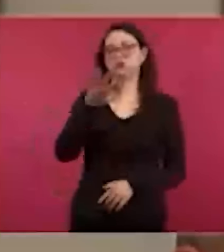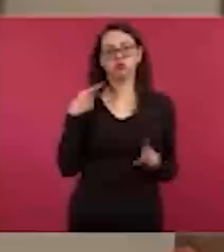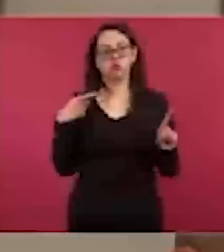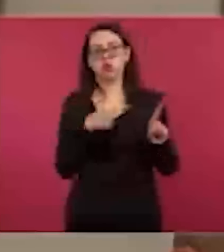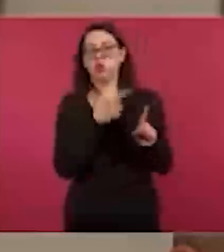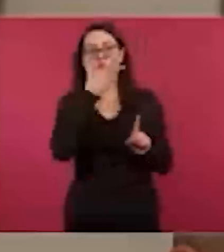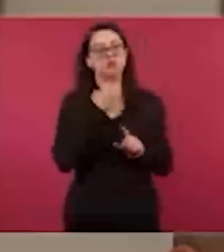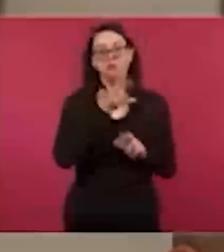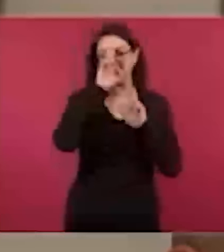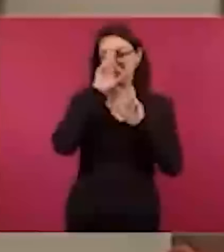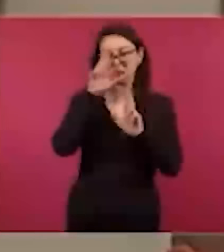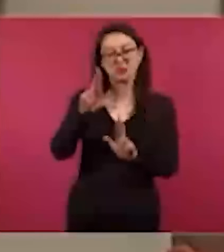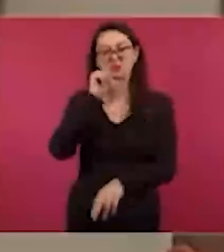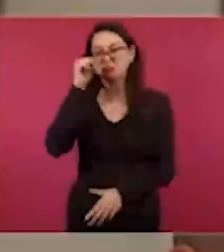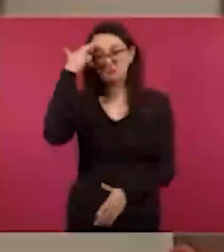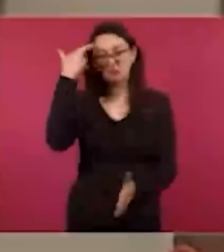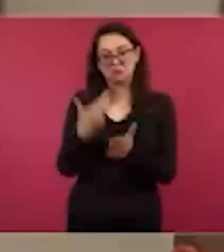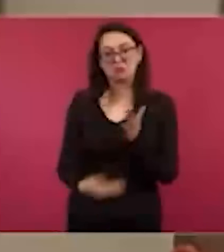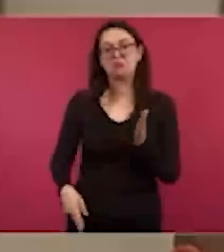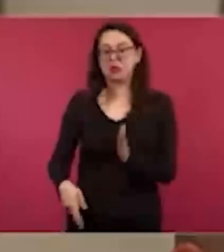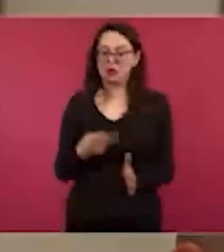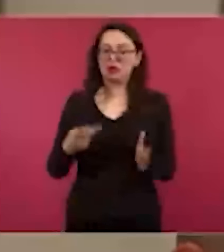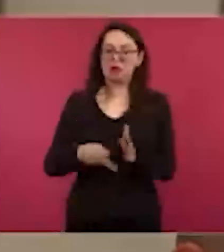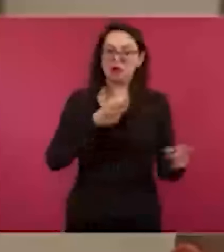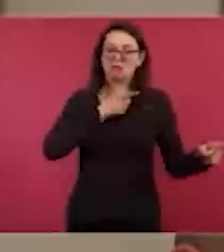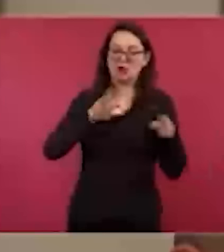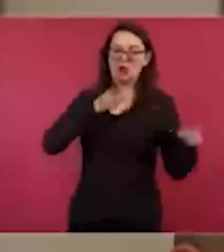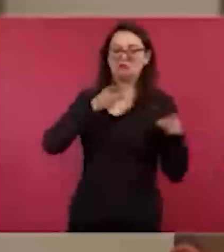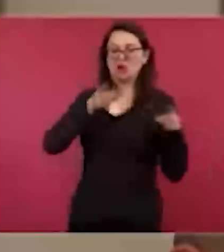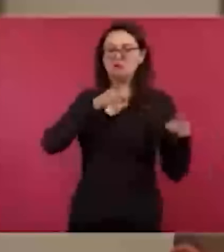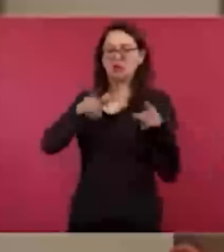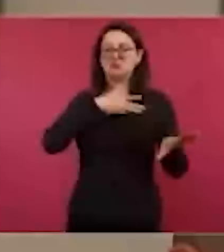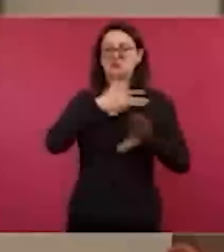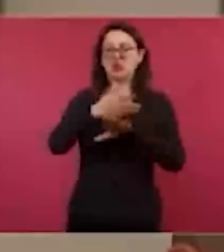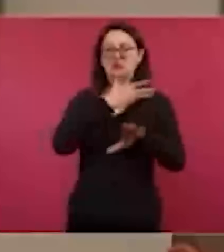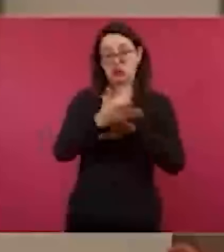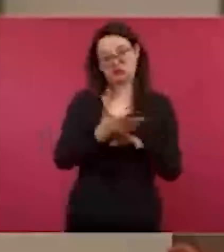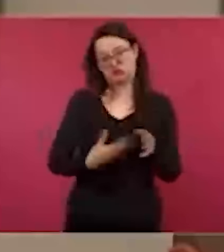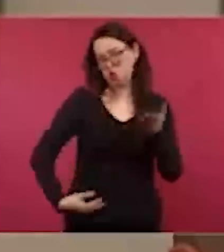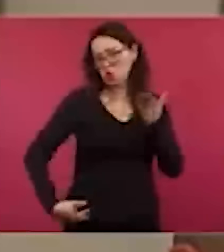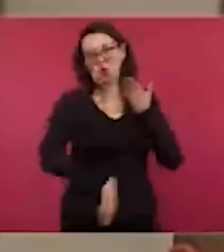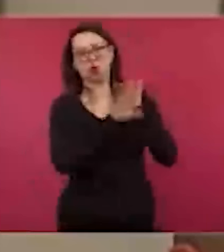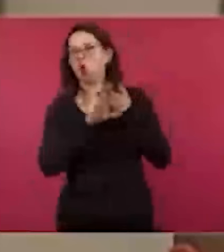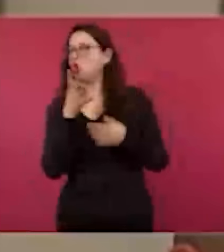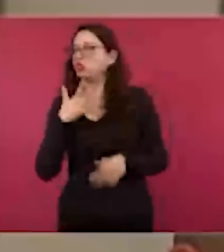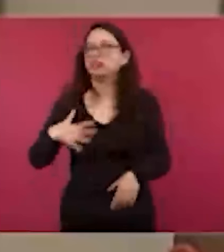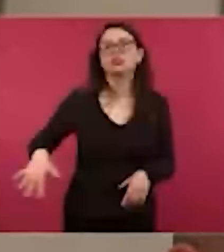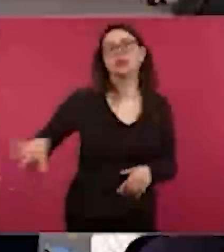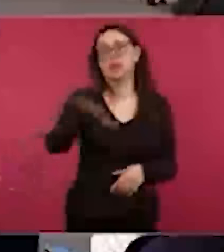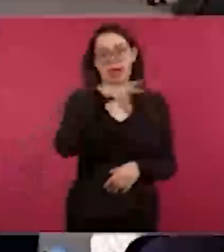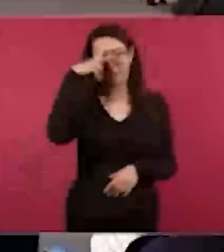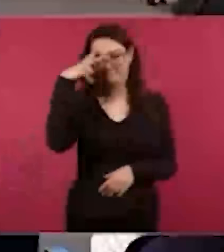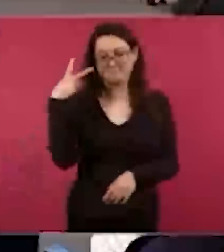no lo respete y al estarlo atacando y a estar hablando mal de usted, habla mal de nosotros. Entonces, ¿qué podemos